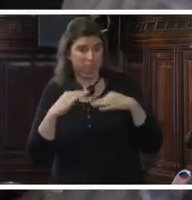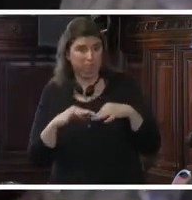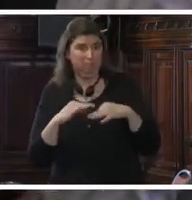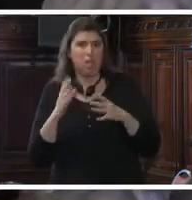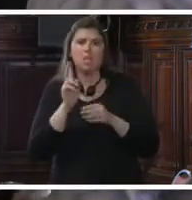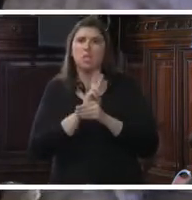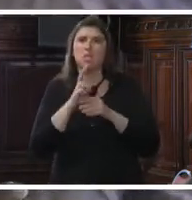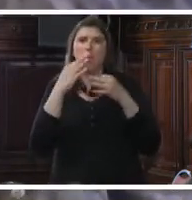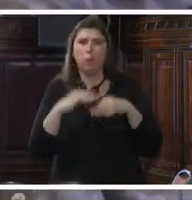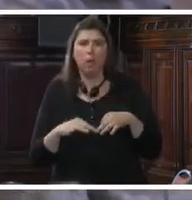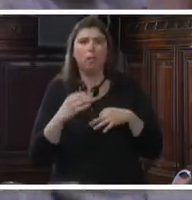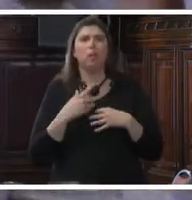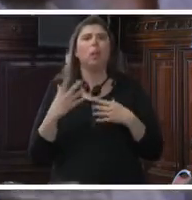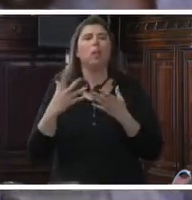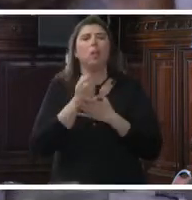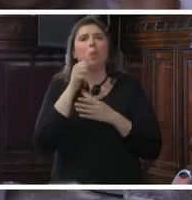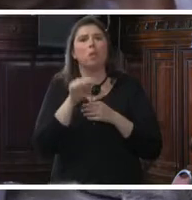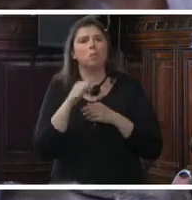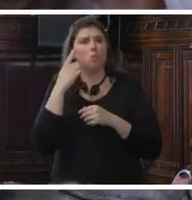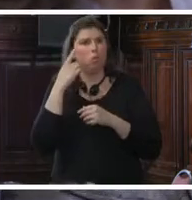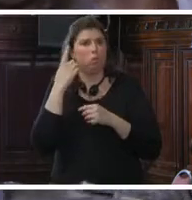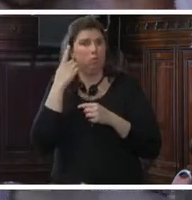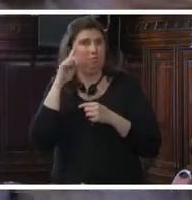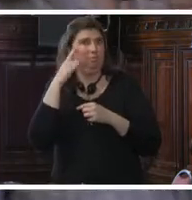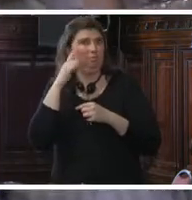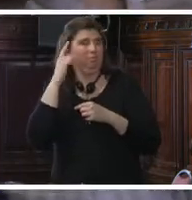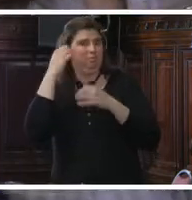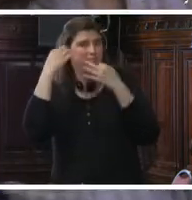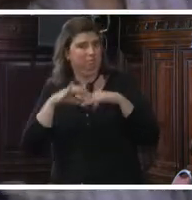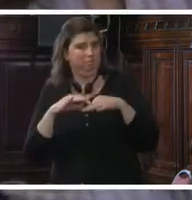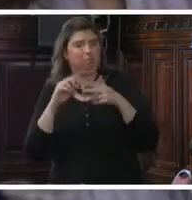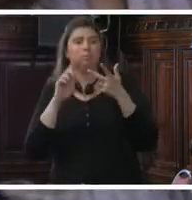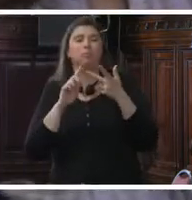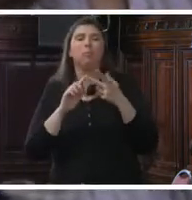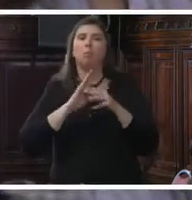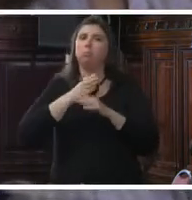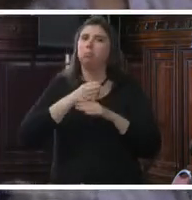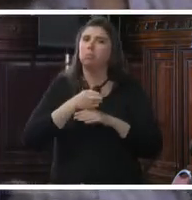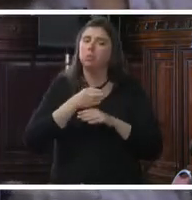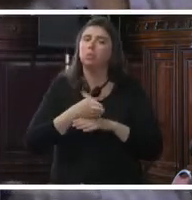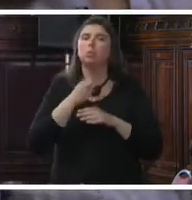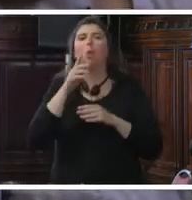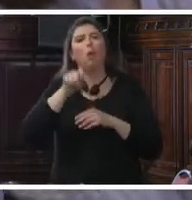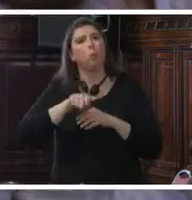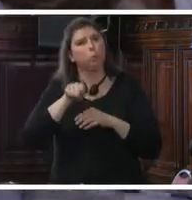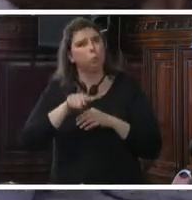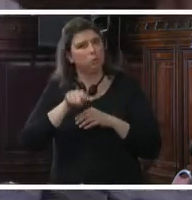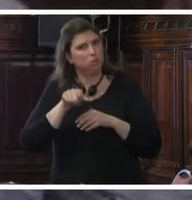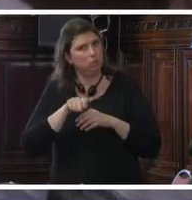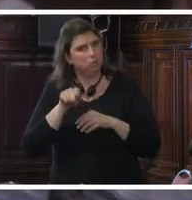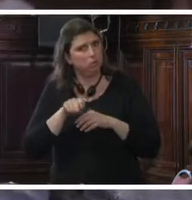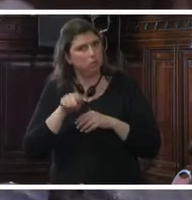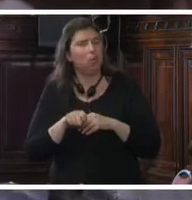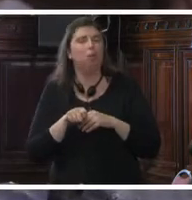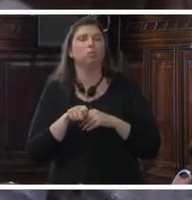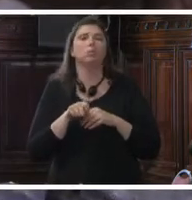psicológica. Tres, garantizar un adecuado acceso a la justicia, sin impunidad y evitando la